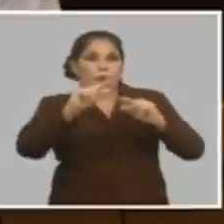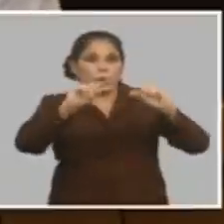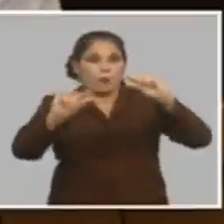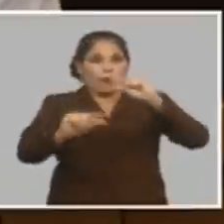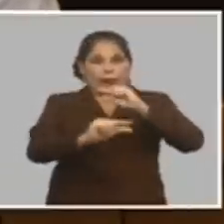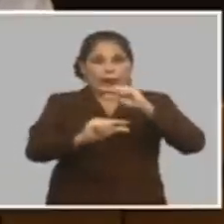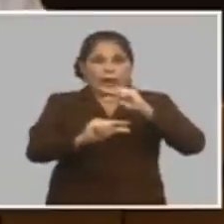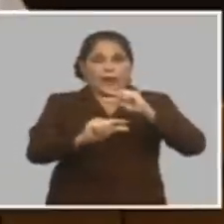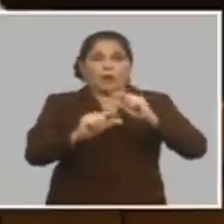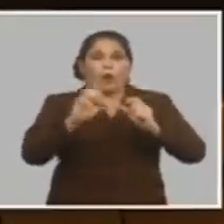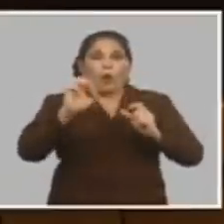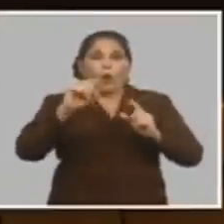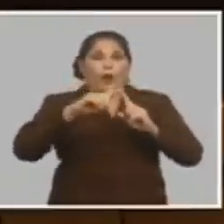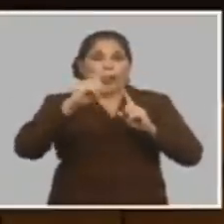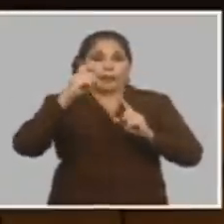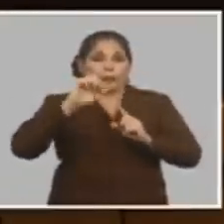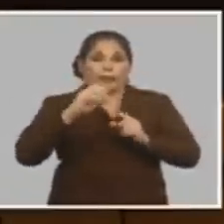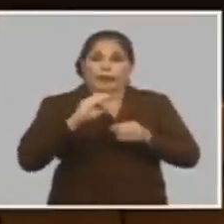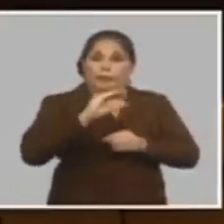la carga tributaria